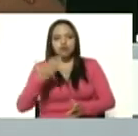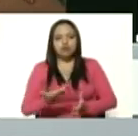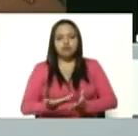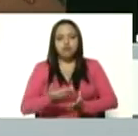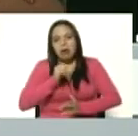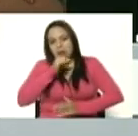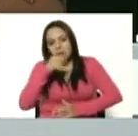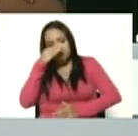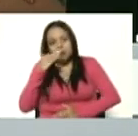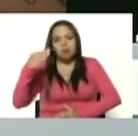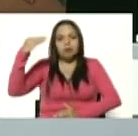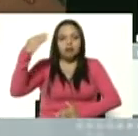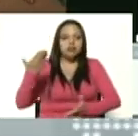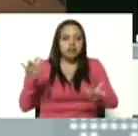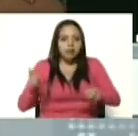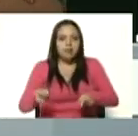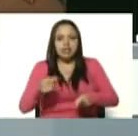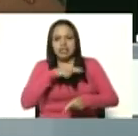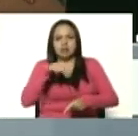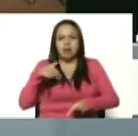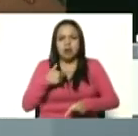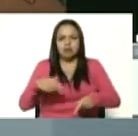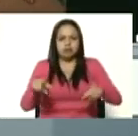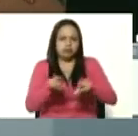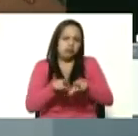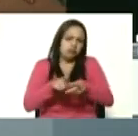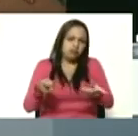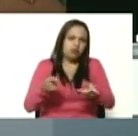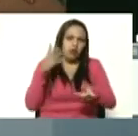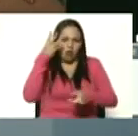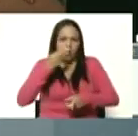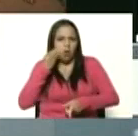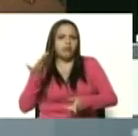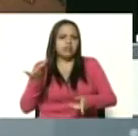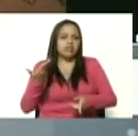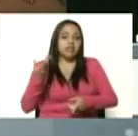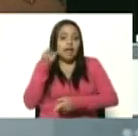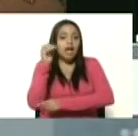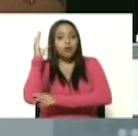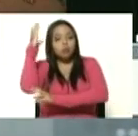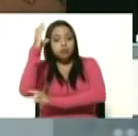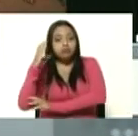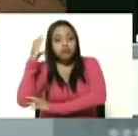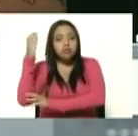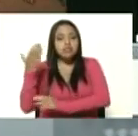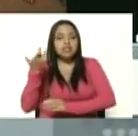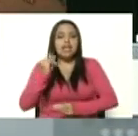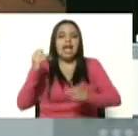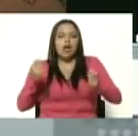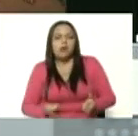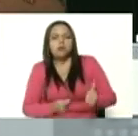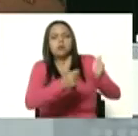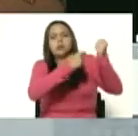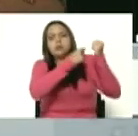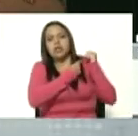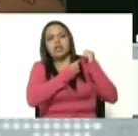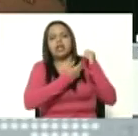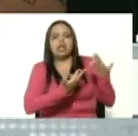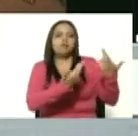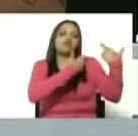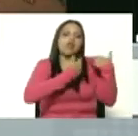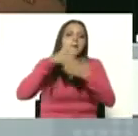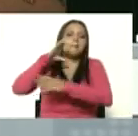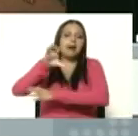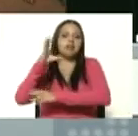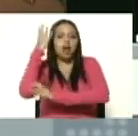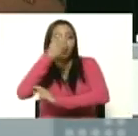de los adultos como nosotros jóvenes aún que tengamos conciencia que llevemos sobre los hombros la patria y la juventud